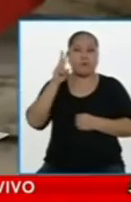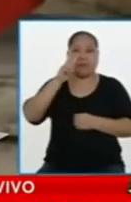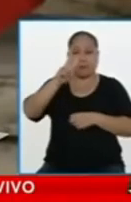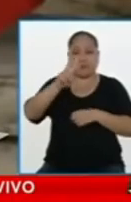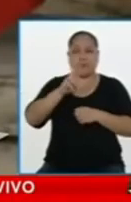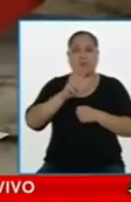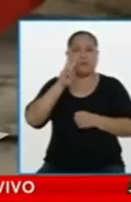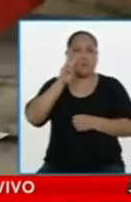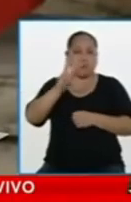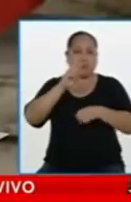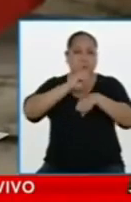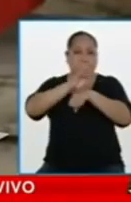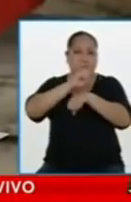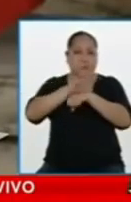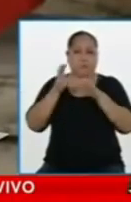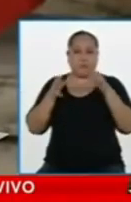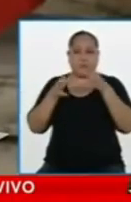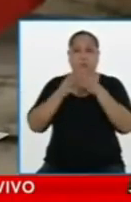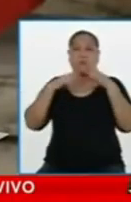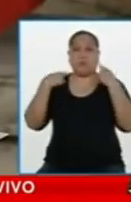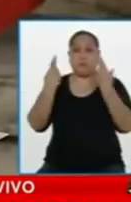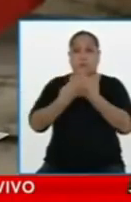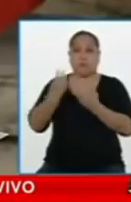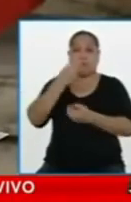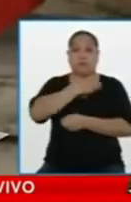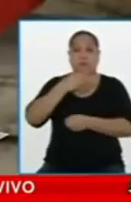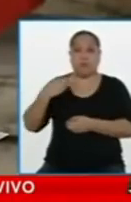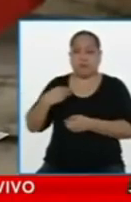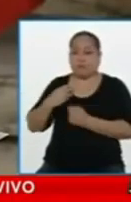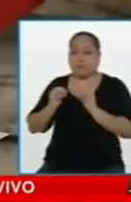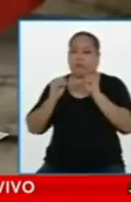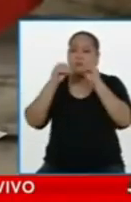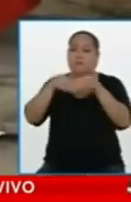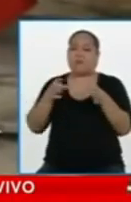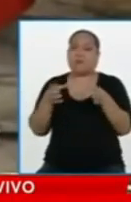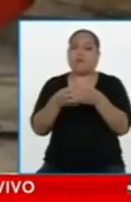a la incoherencia de la exposición del presidente.